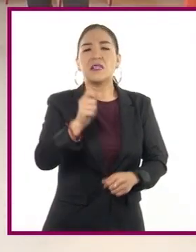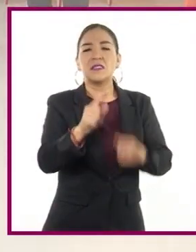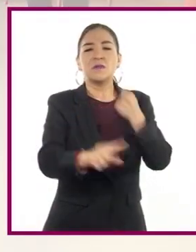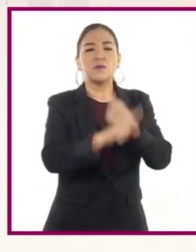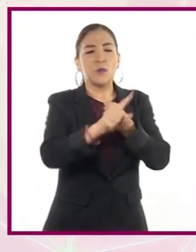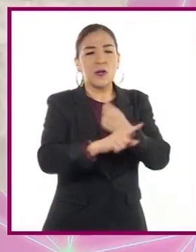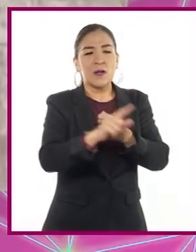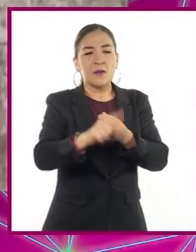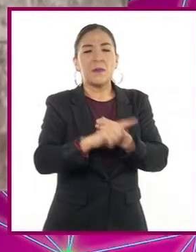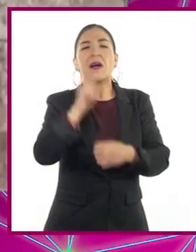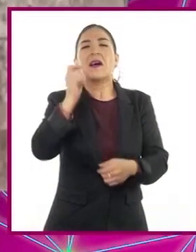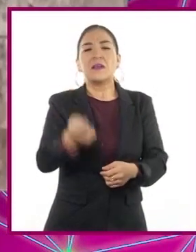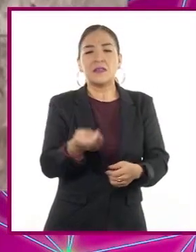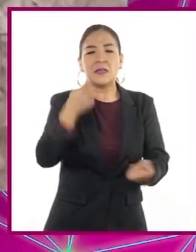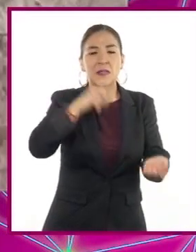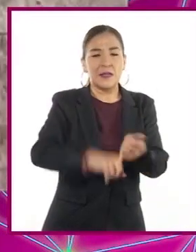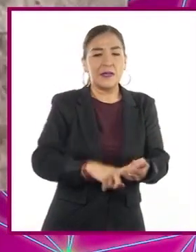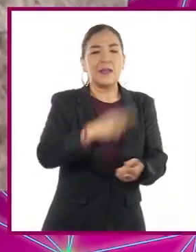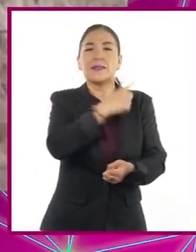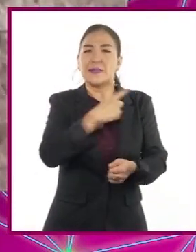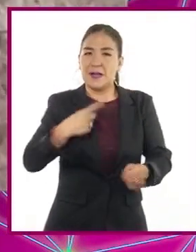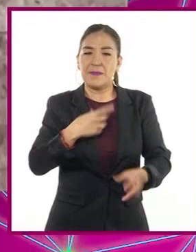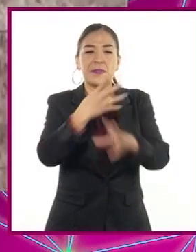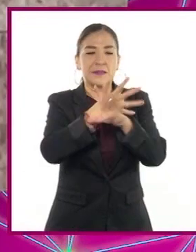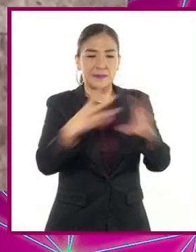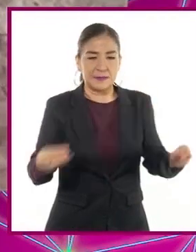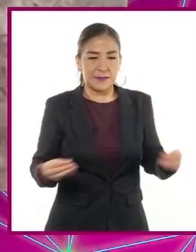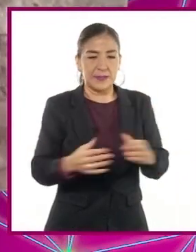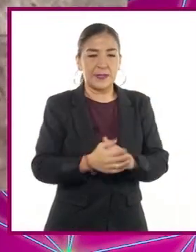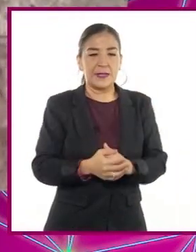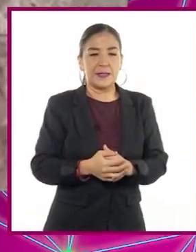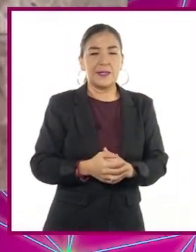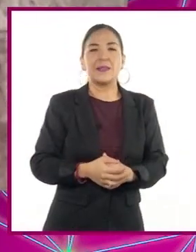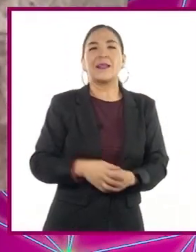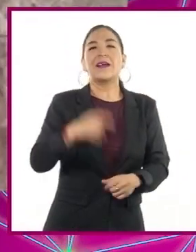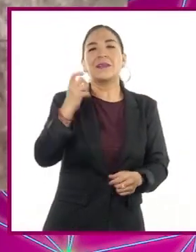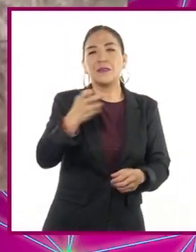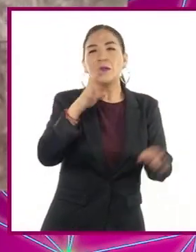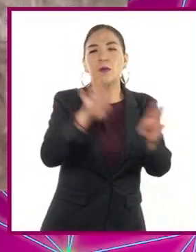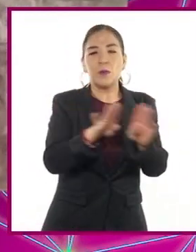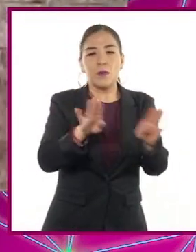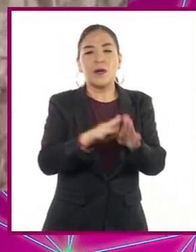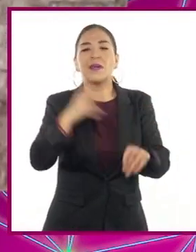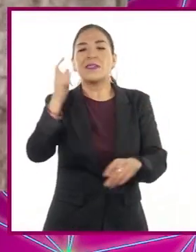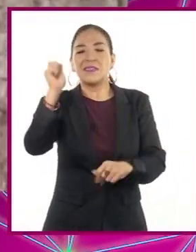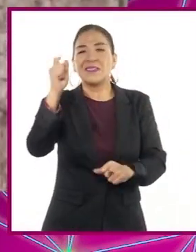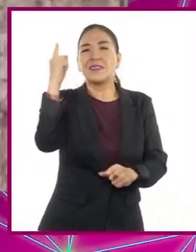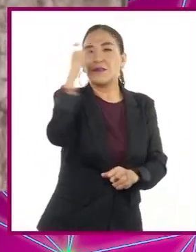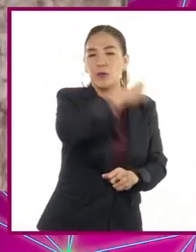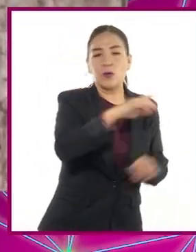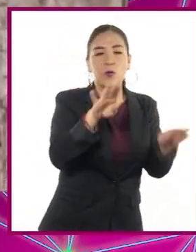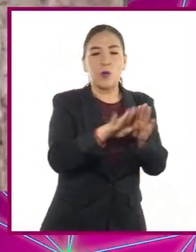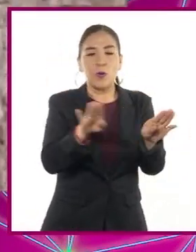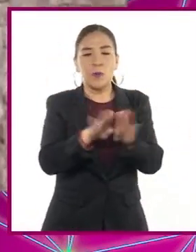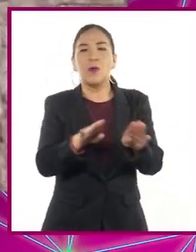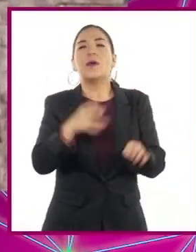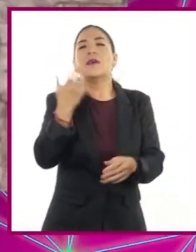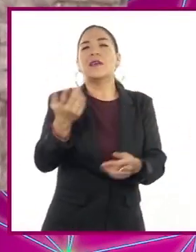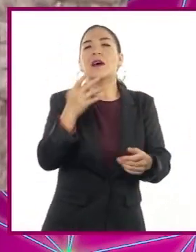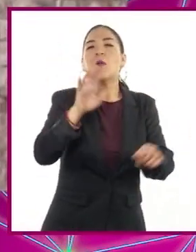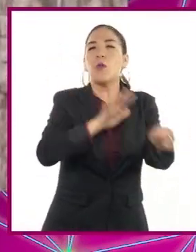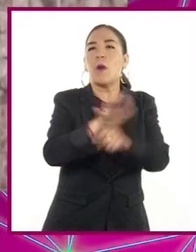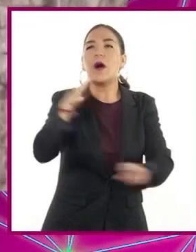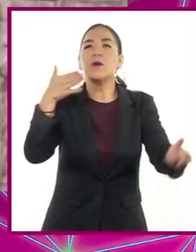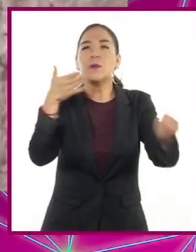asunto o cuestión que debe solucionarse. También es un conjunto de hechos y circunstancias que dificultan el logro de algunos objetivos. Por